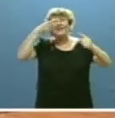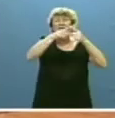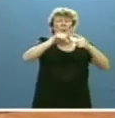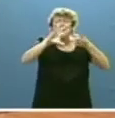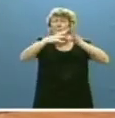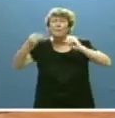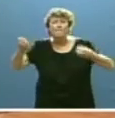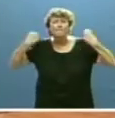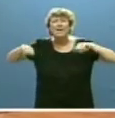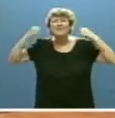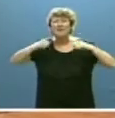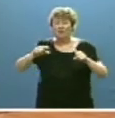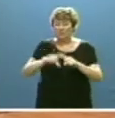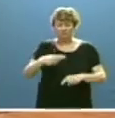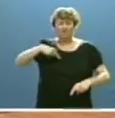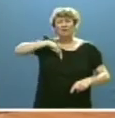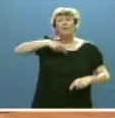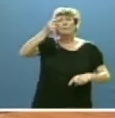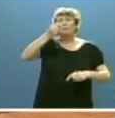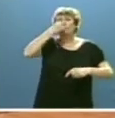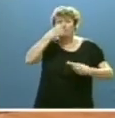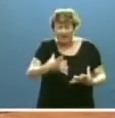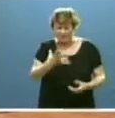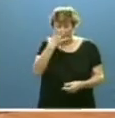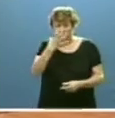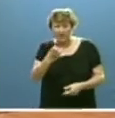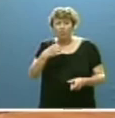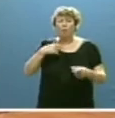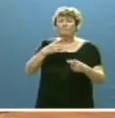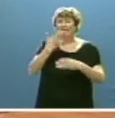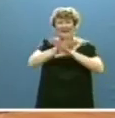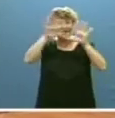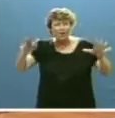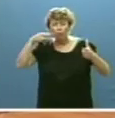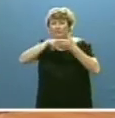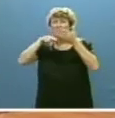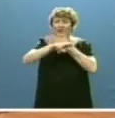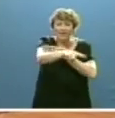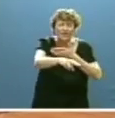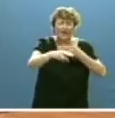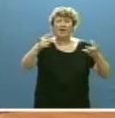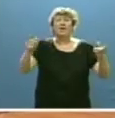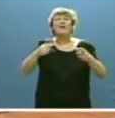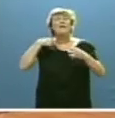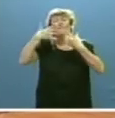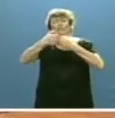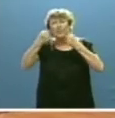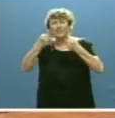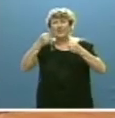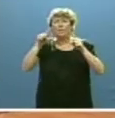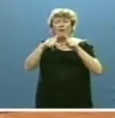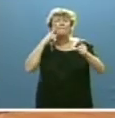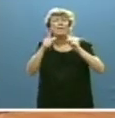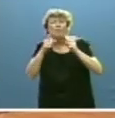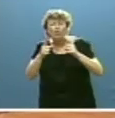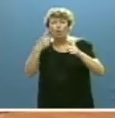de los principios de austeridad, eficiencia, participación ciudadana y transparencia, fortaleciendo los mecanismos de prevención y